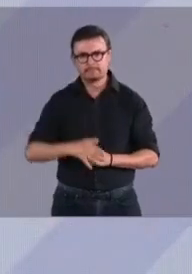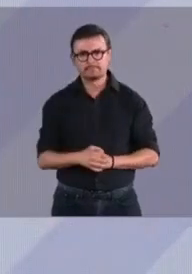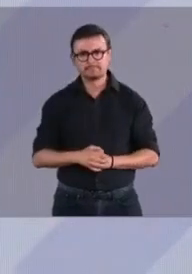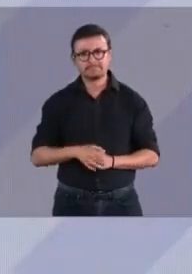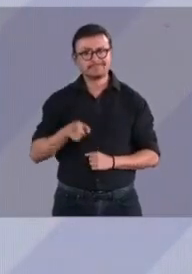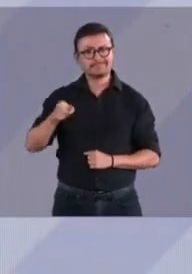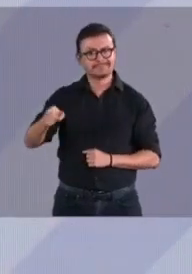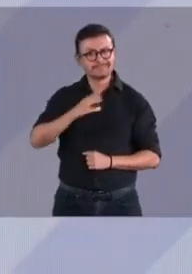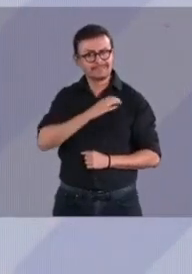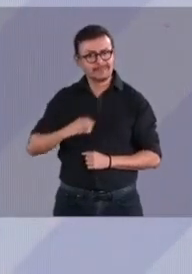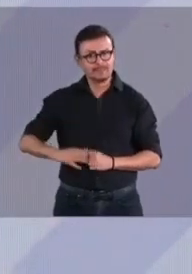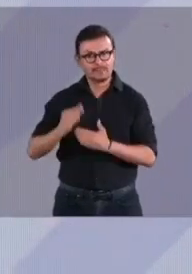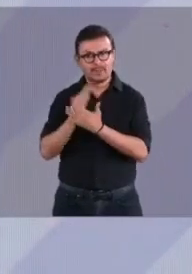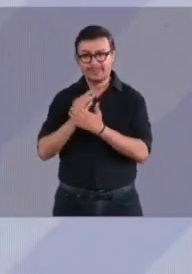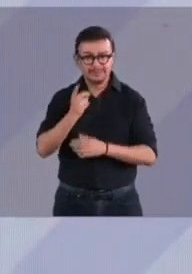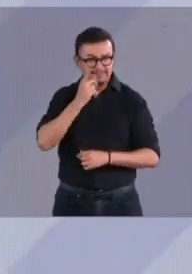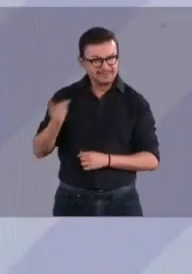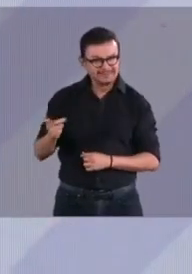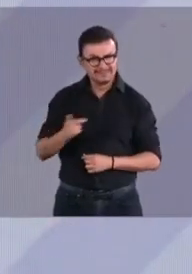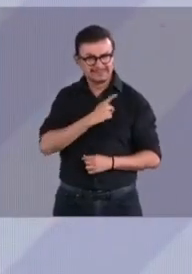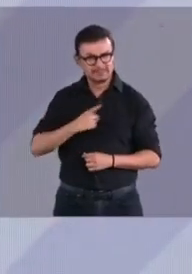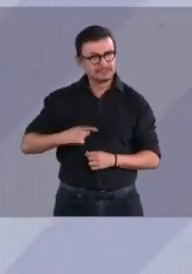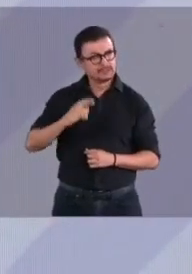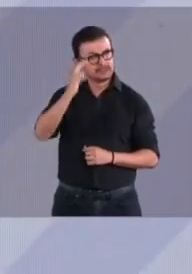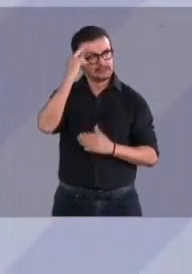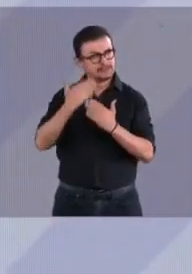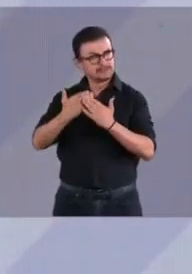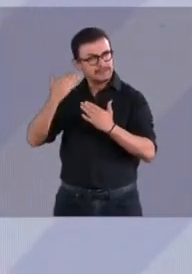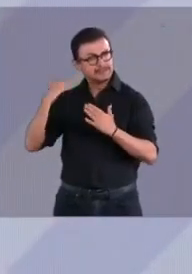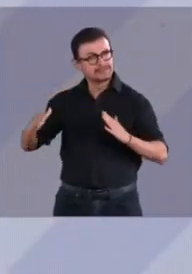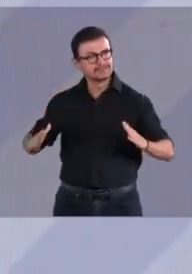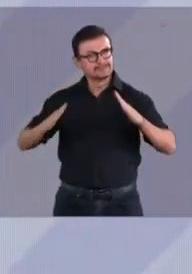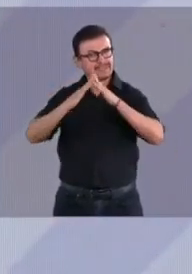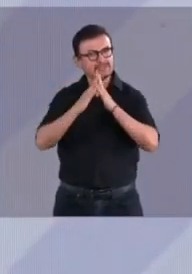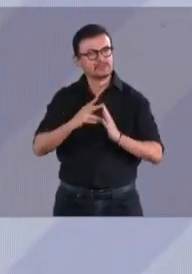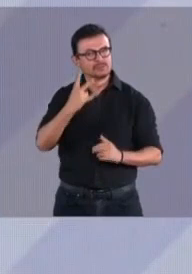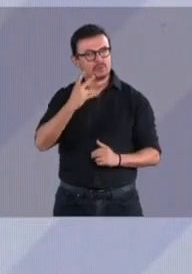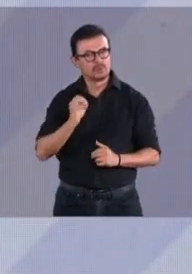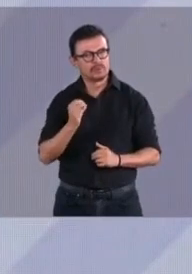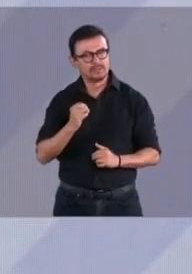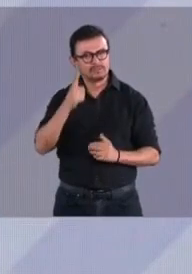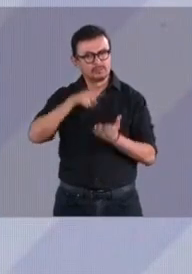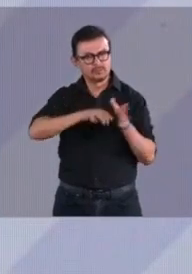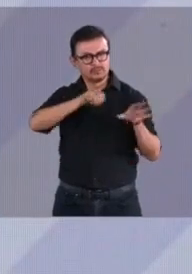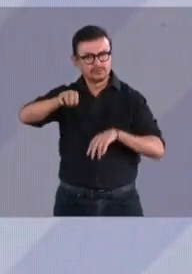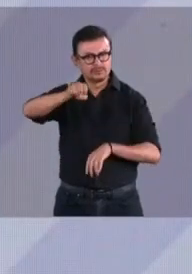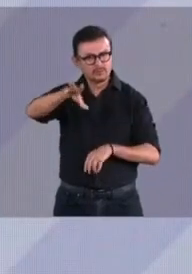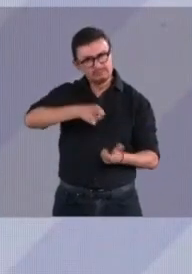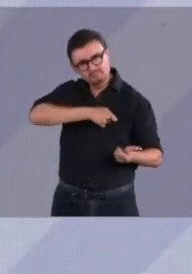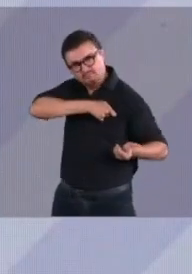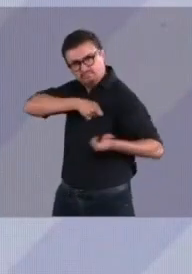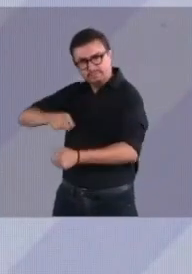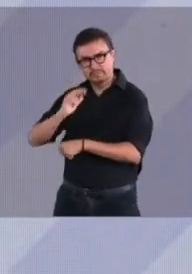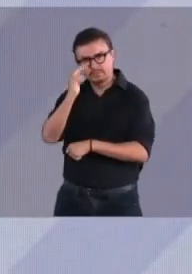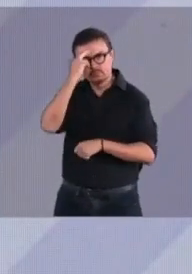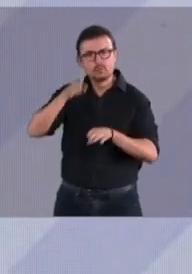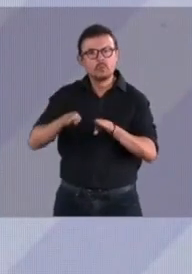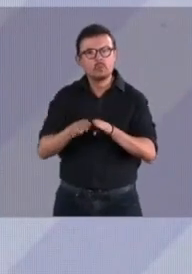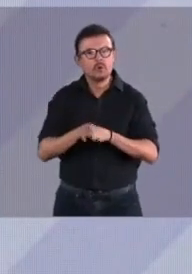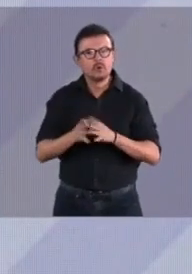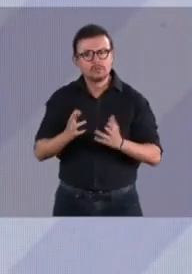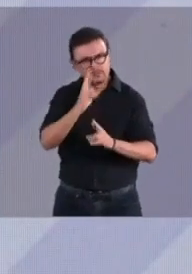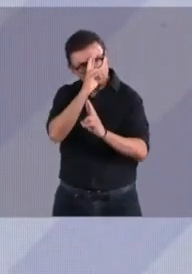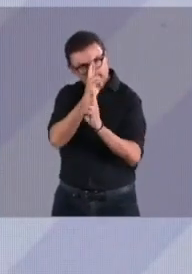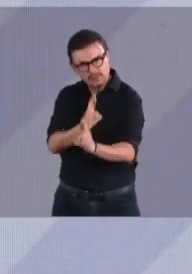que hay que honrar la memoria de los estudiantes asesinados en Tlatelolco el 2 de octubre de 1968. La mejor manera de honrarlas